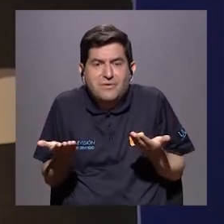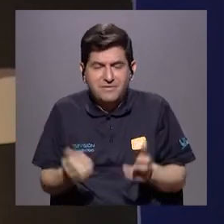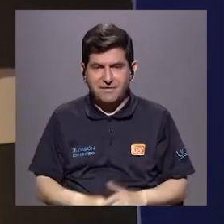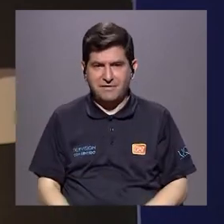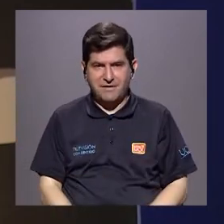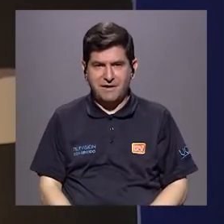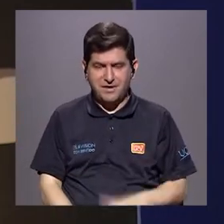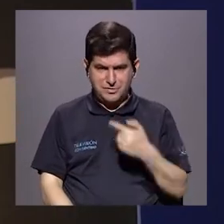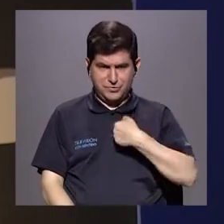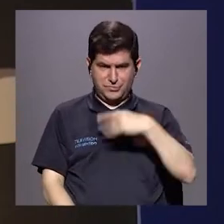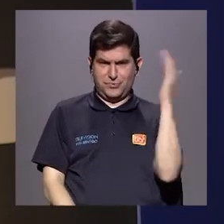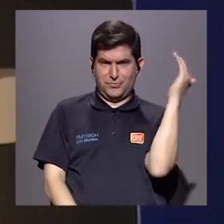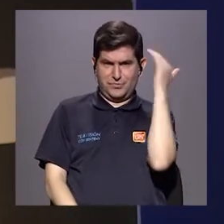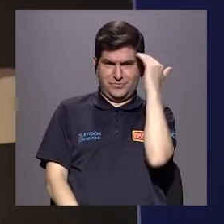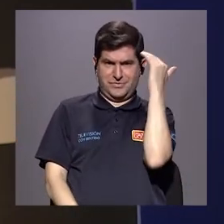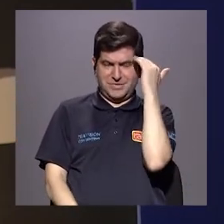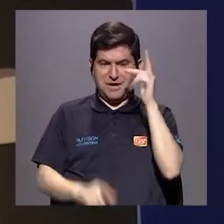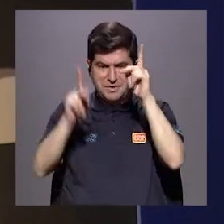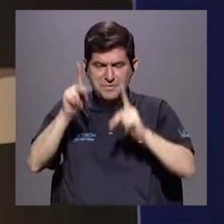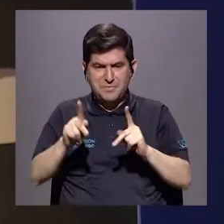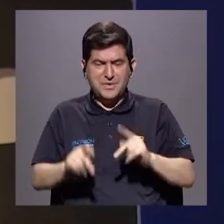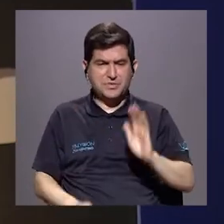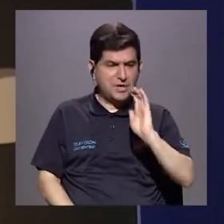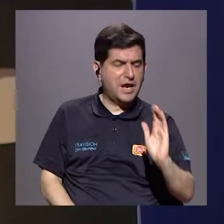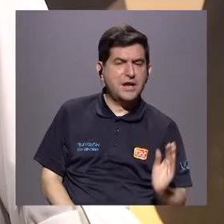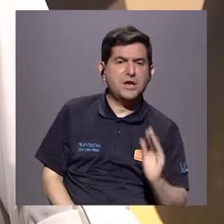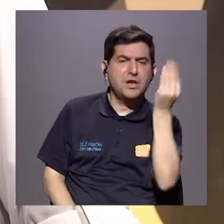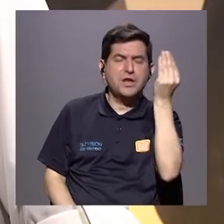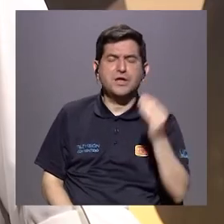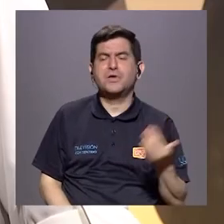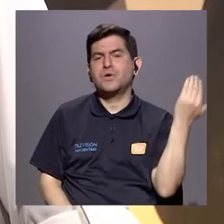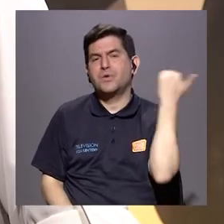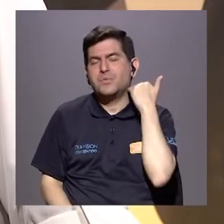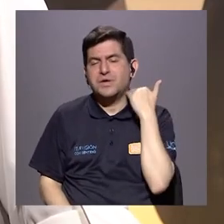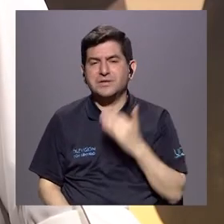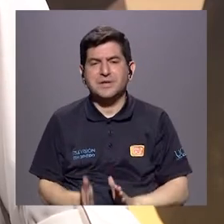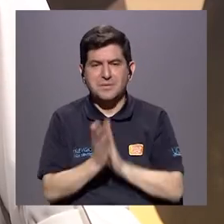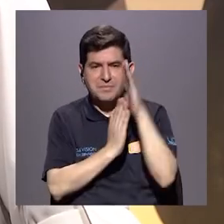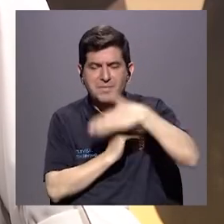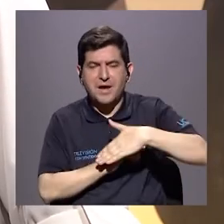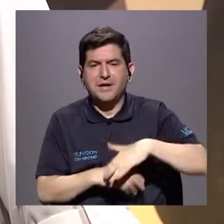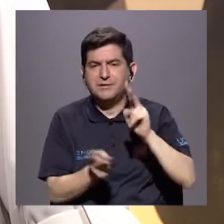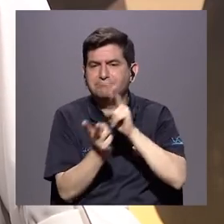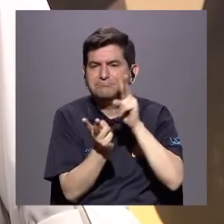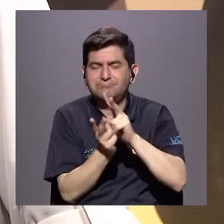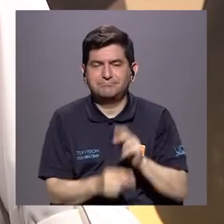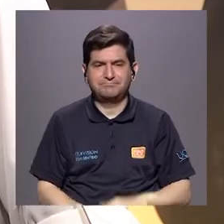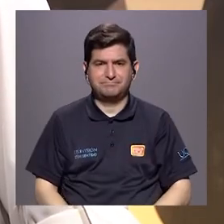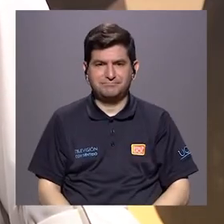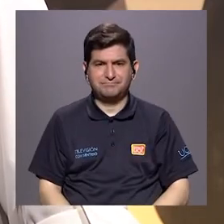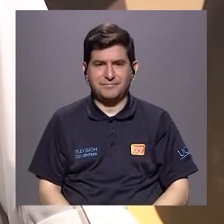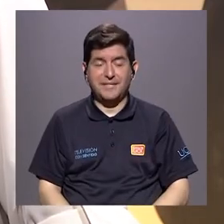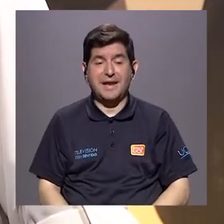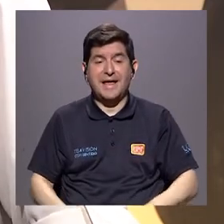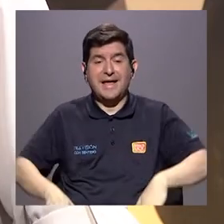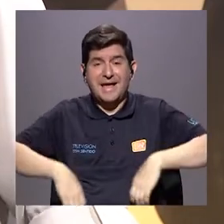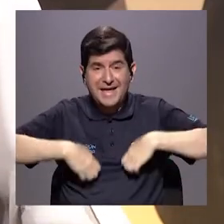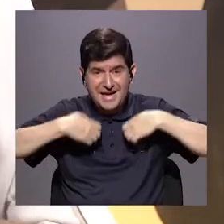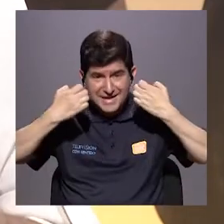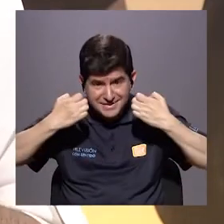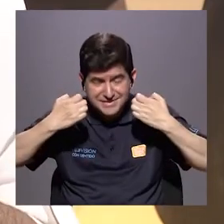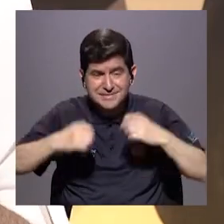se entera que una persona menor de edad está siendo víctima de abuso sexual? Sí. Existe,